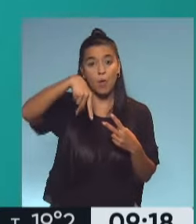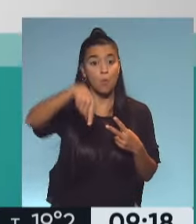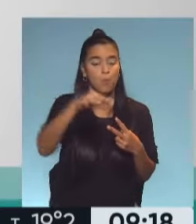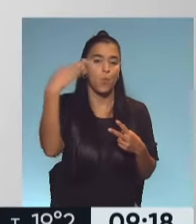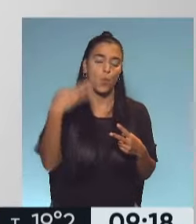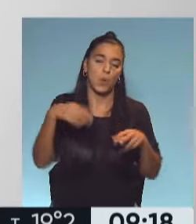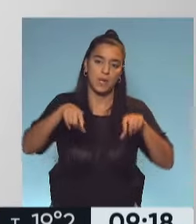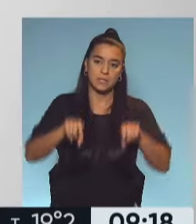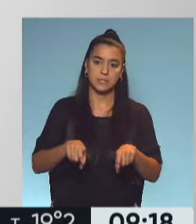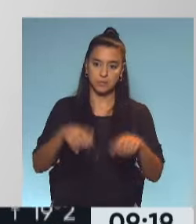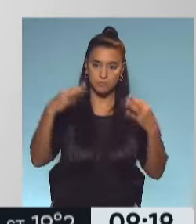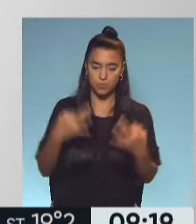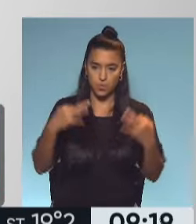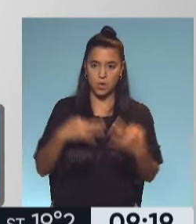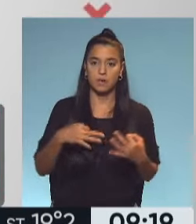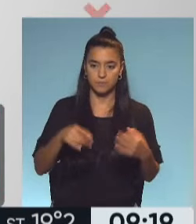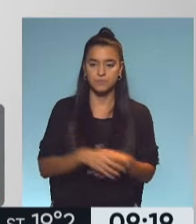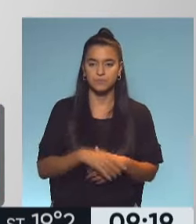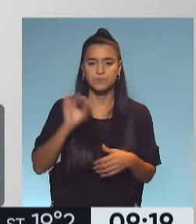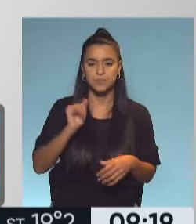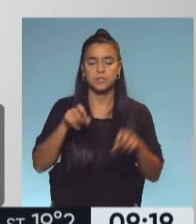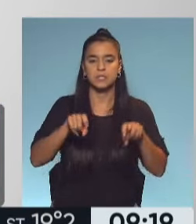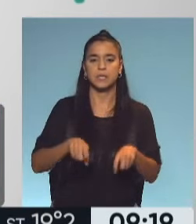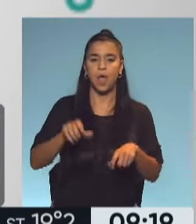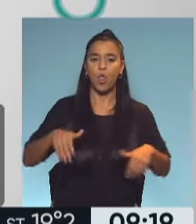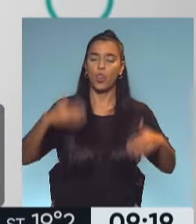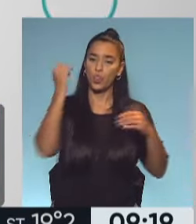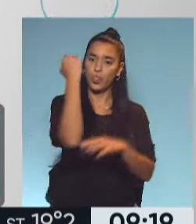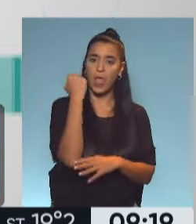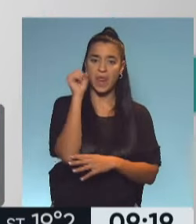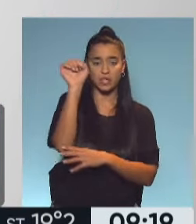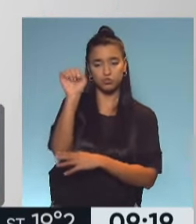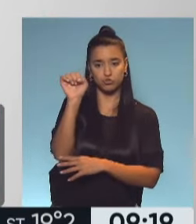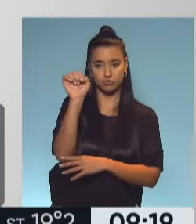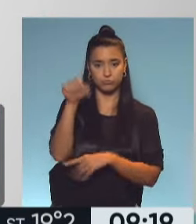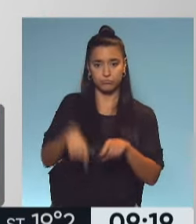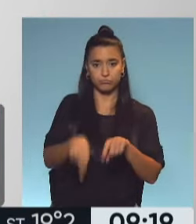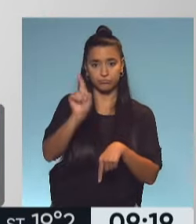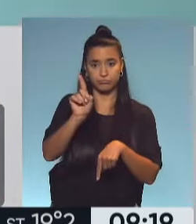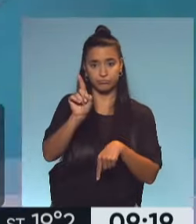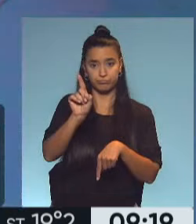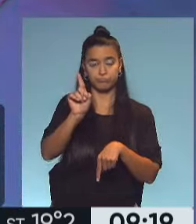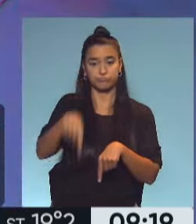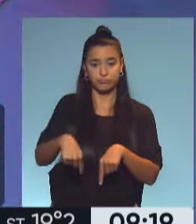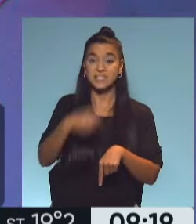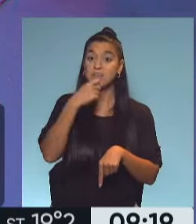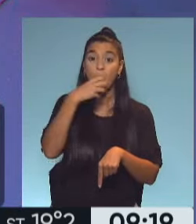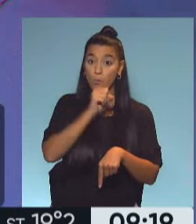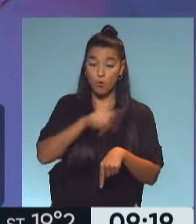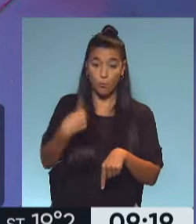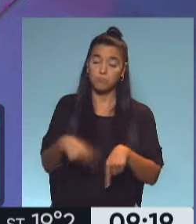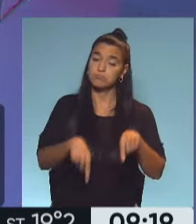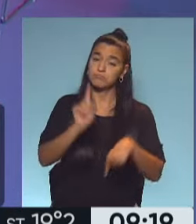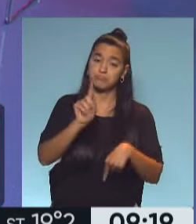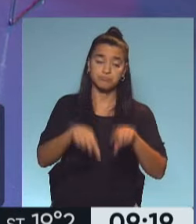muy buena es el mejor ejercicio. Bien, sentadito, derechito, levantás una Mantengo y suelto. Si no puedo mantener, subo y